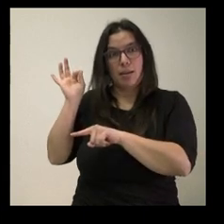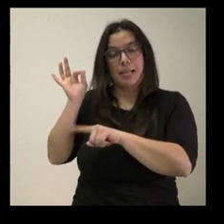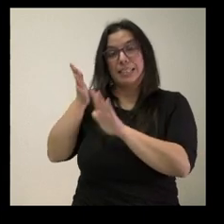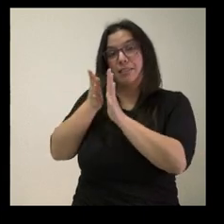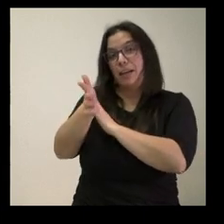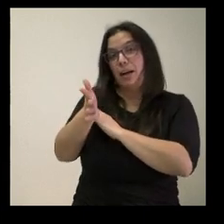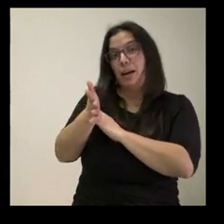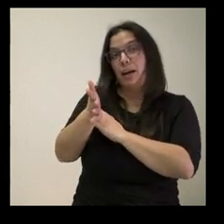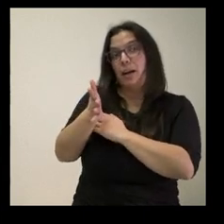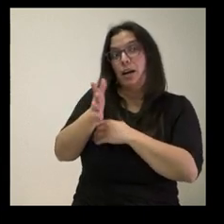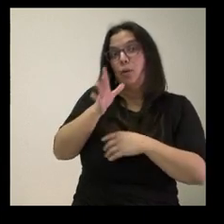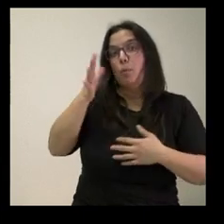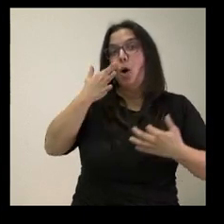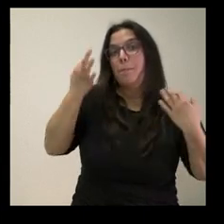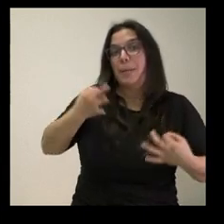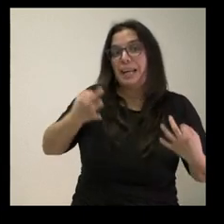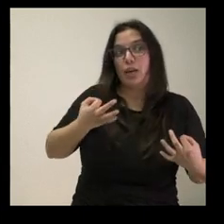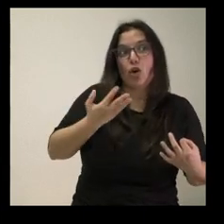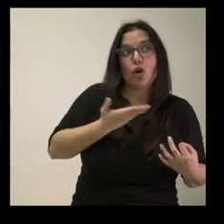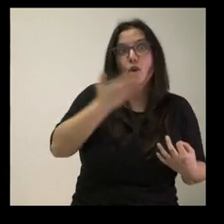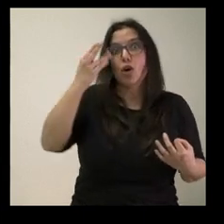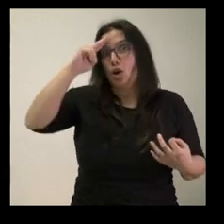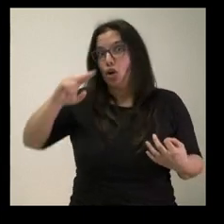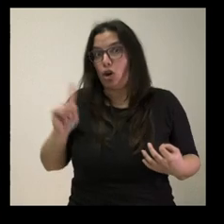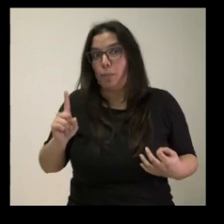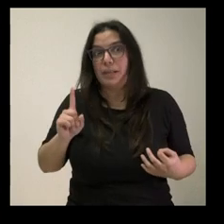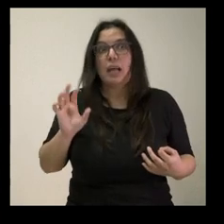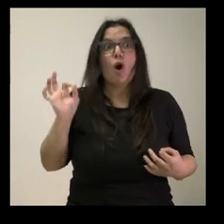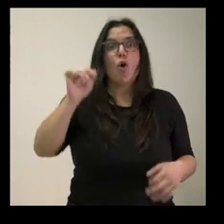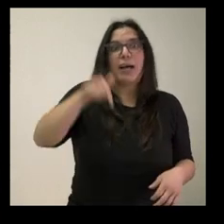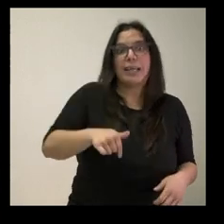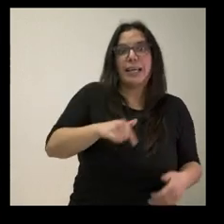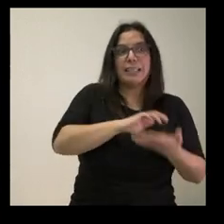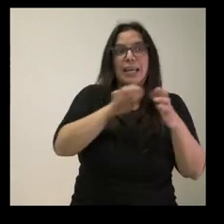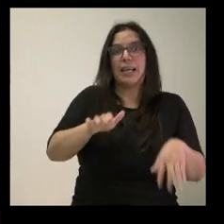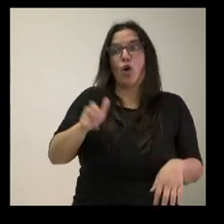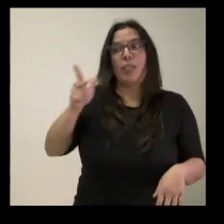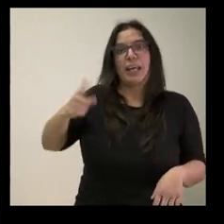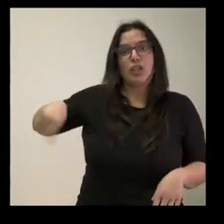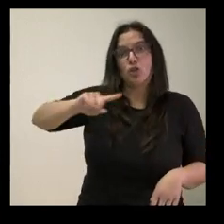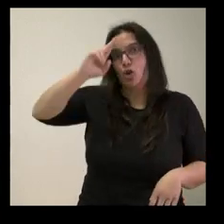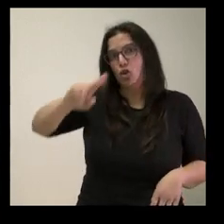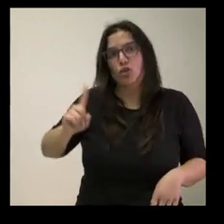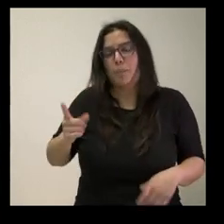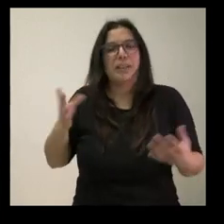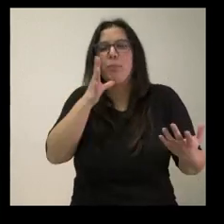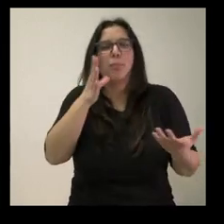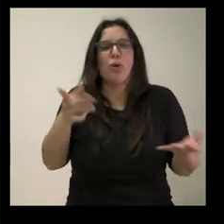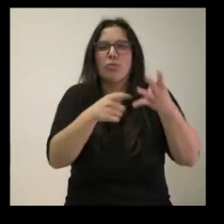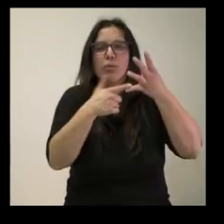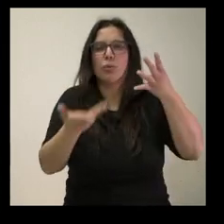hay riesgo de que no se respete o porque en Castilla y León no se respeta ese derecho de los sanitarios a la objeción de conciencia.